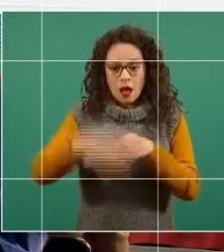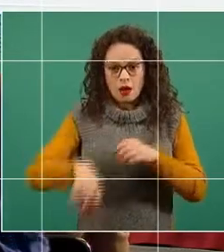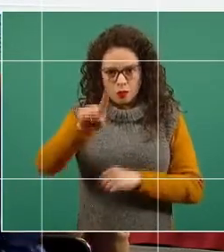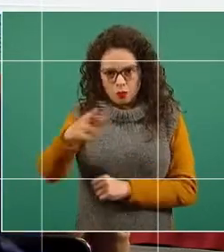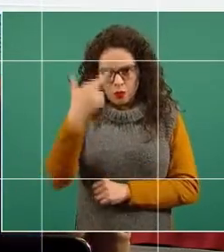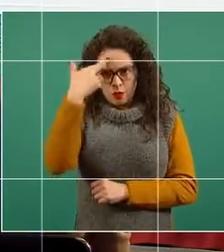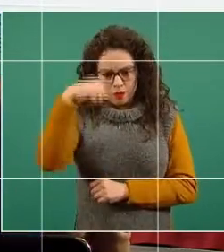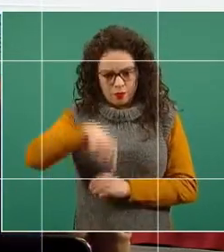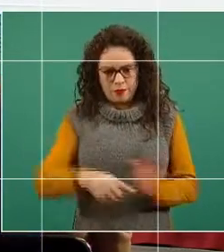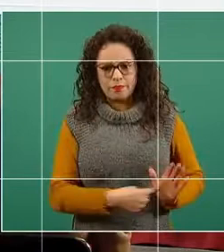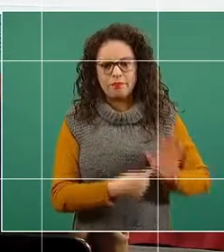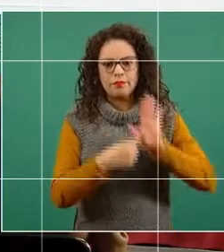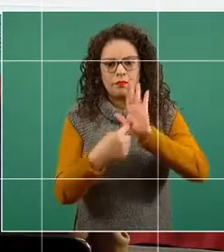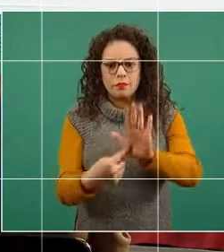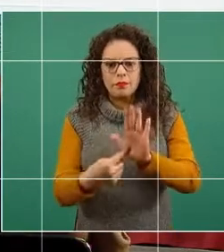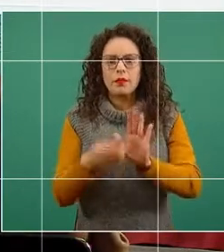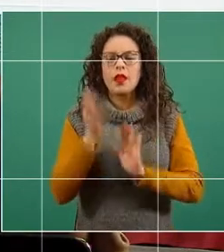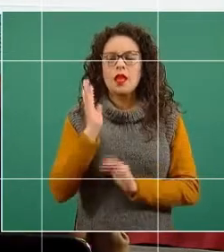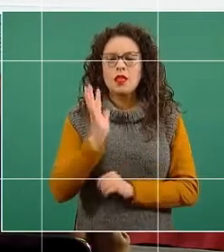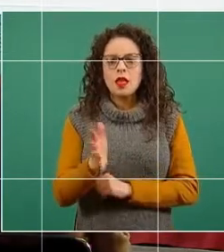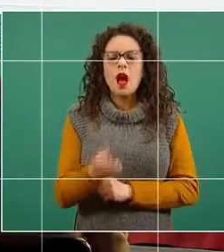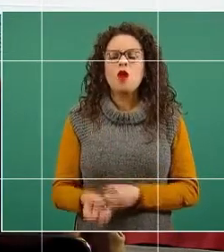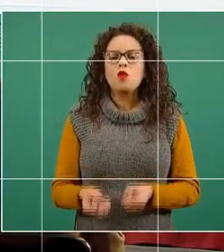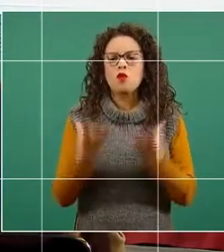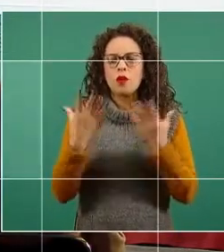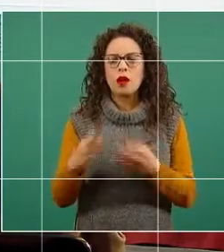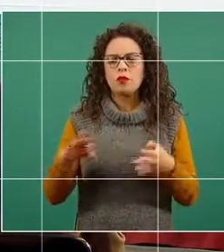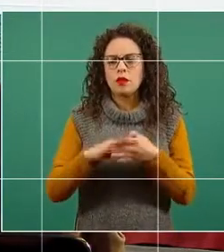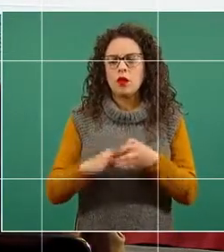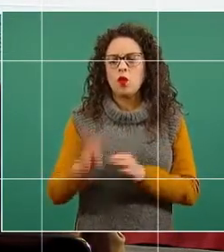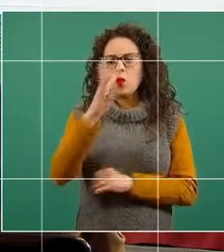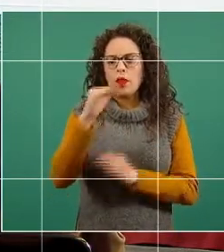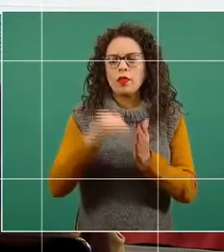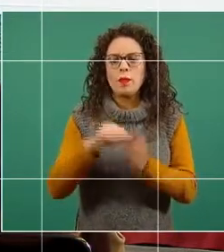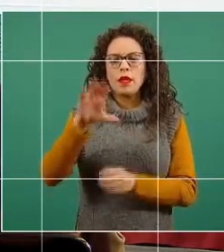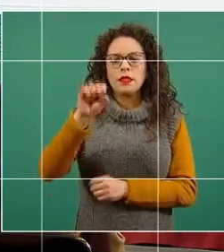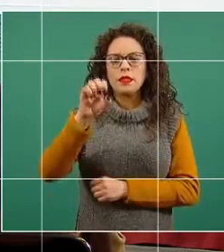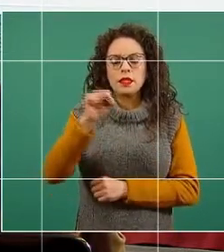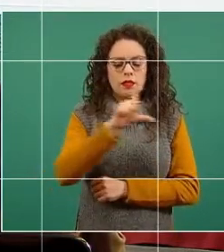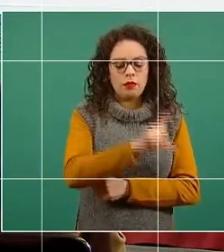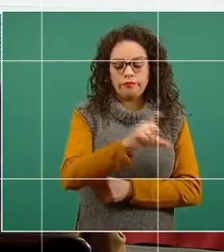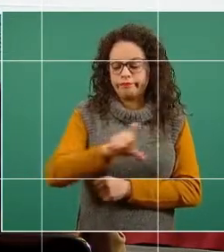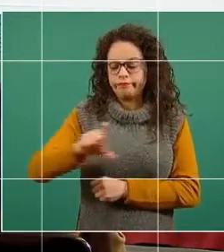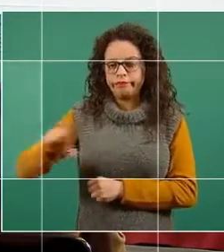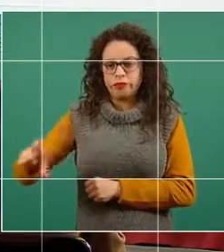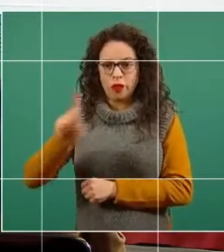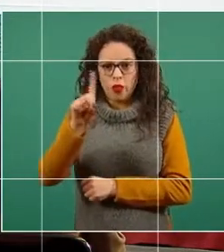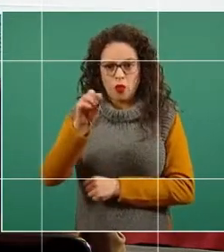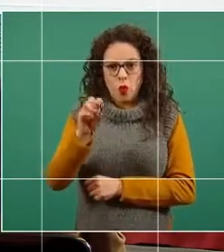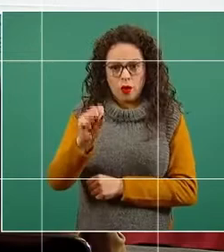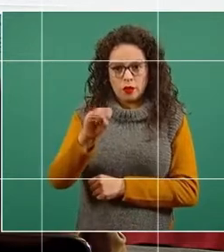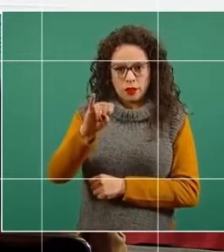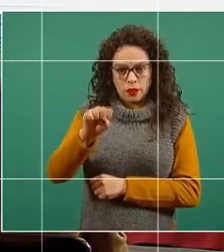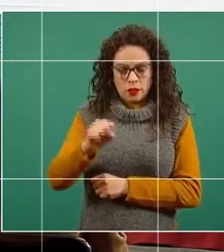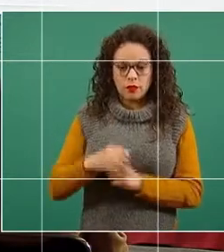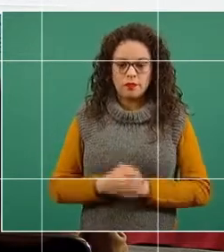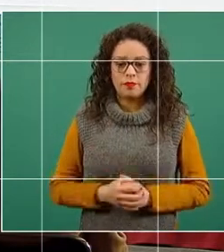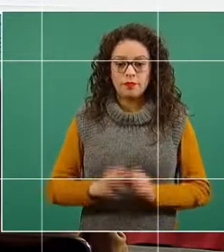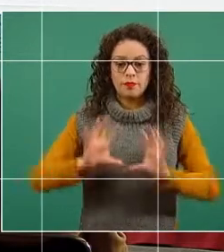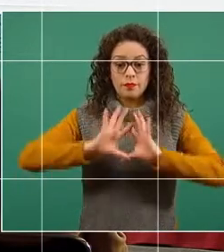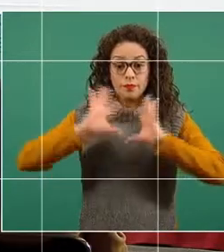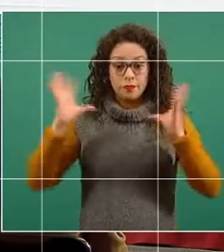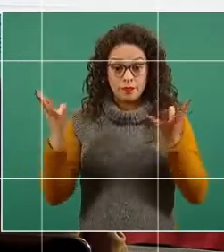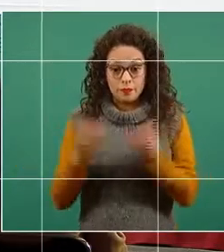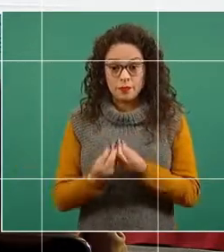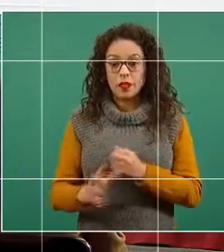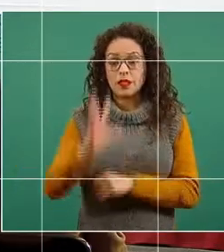aquí en la conferencia que se habían logrado apenas un poco más de cuatro mil 60 dosis, en el resto del día se completaron cinco